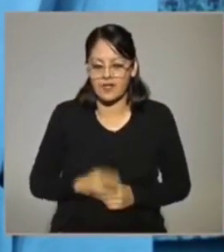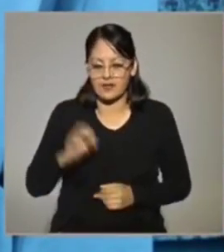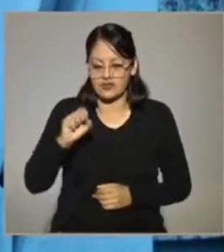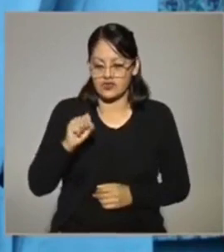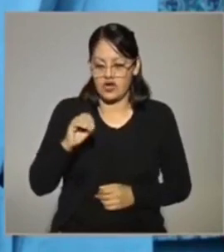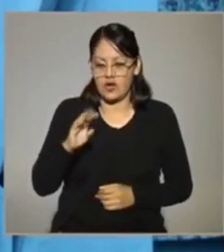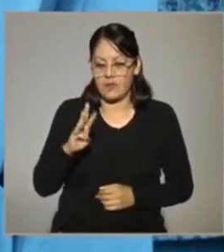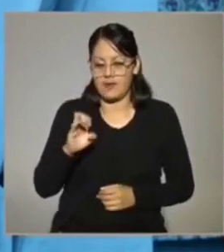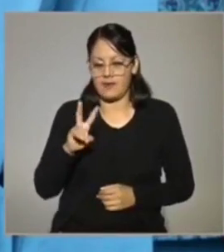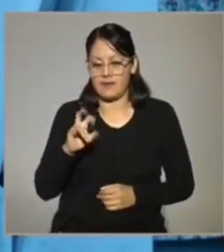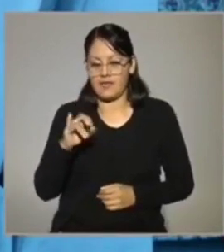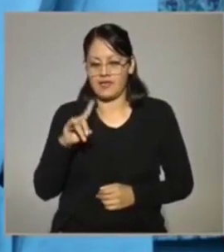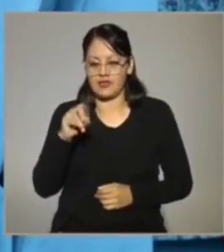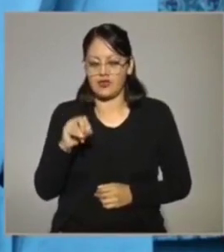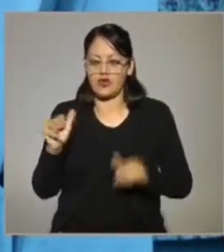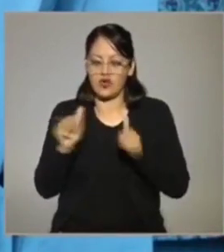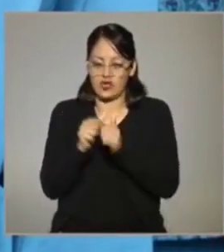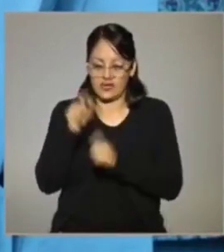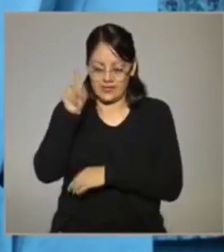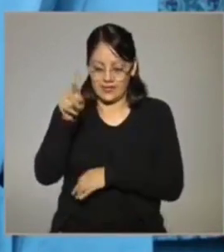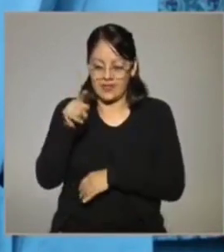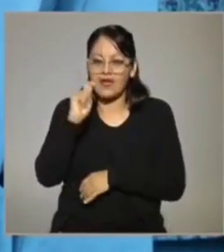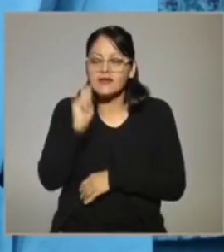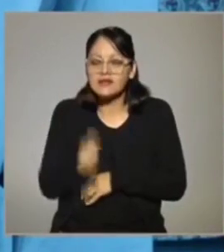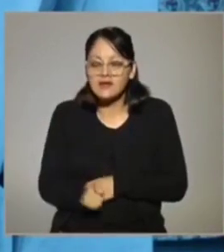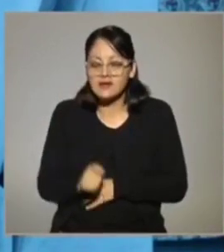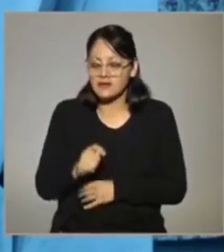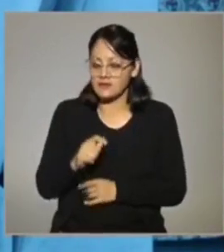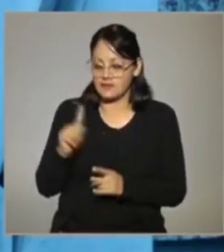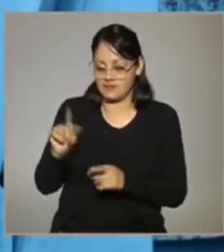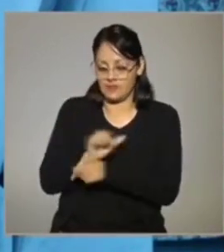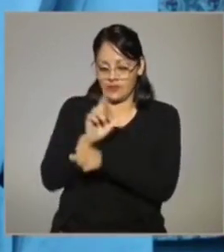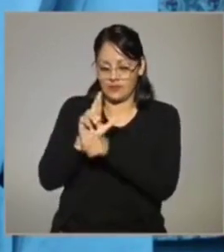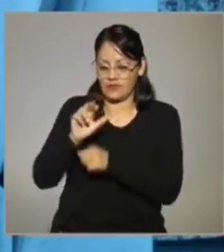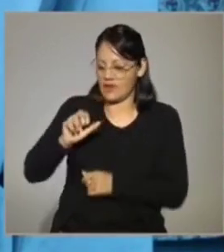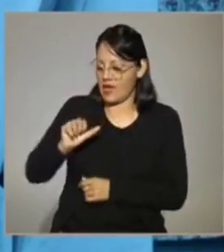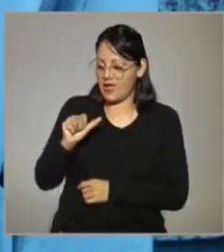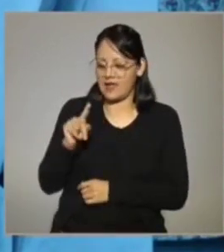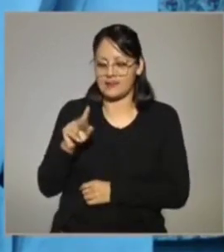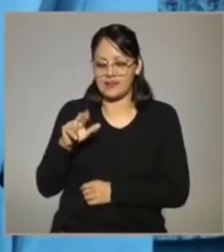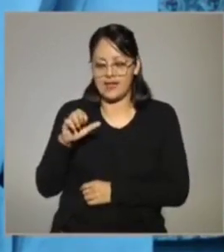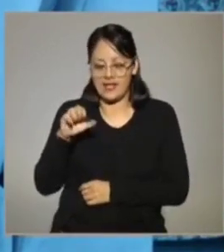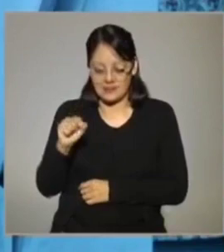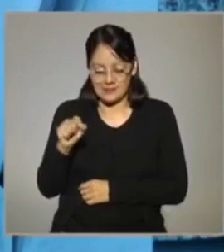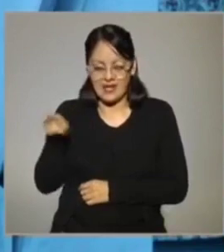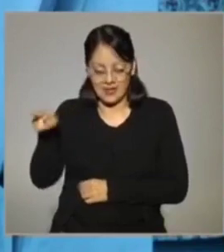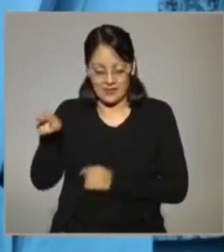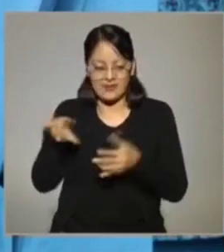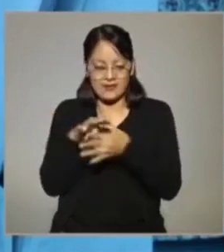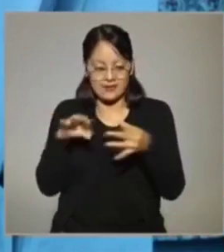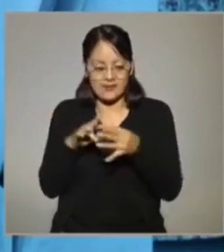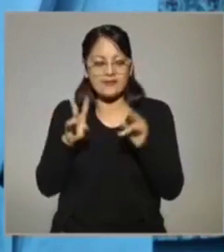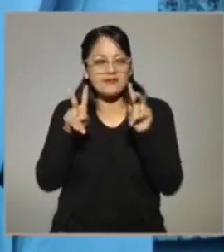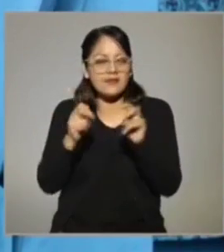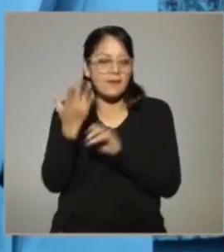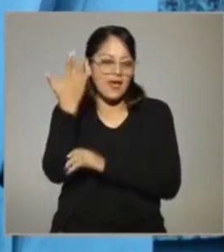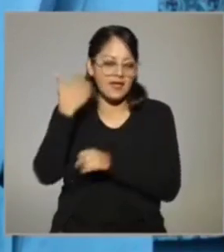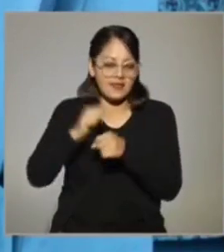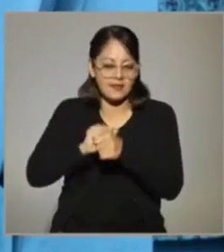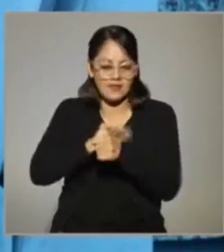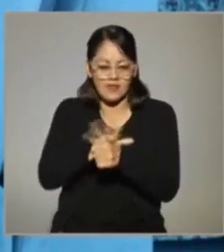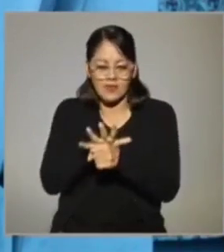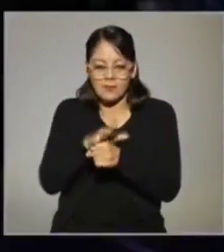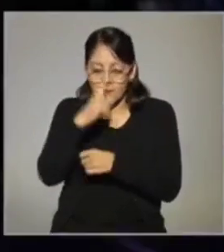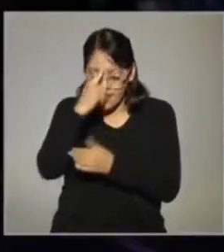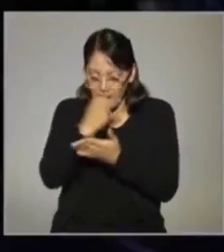es resultado de una búsqueda de hombres castuera por resolver temas que surgieron durante la pandemia